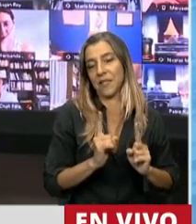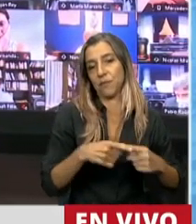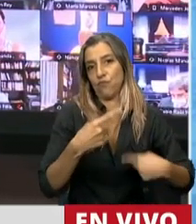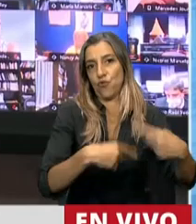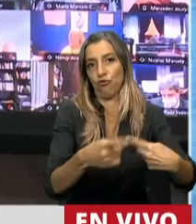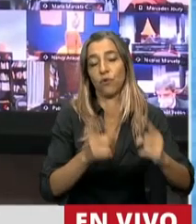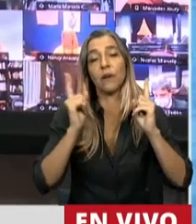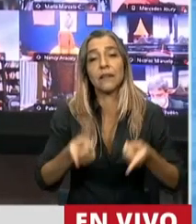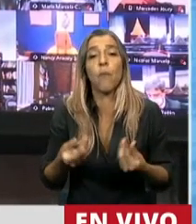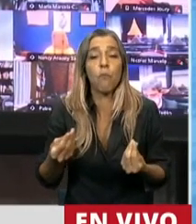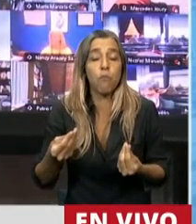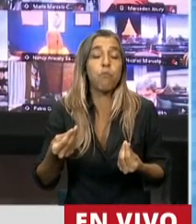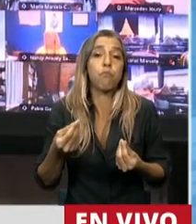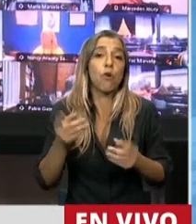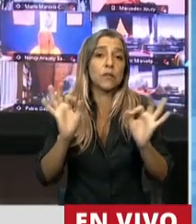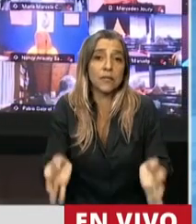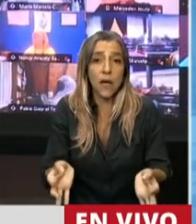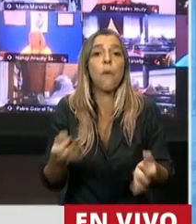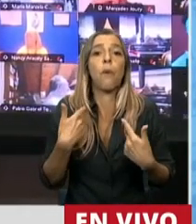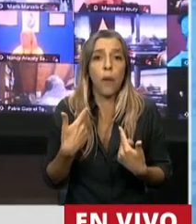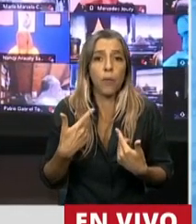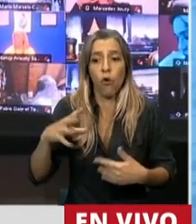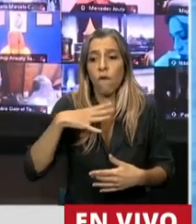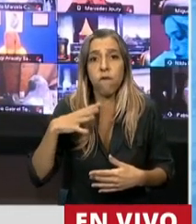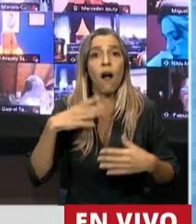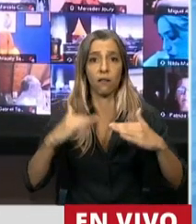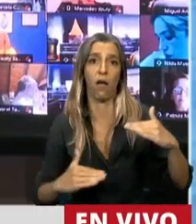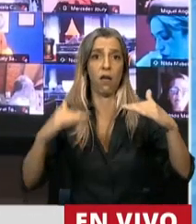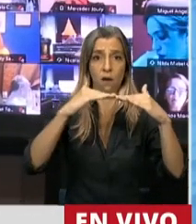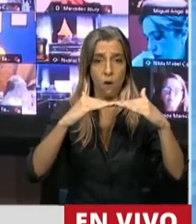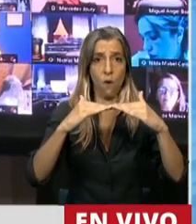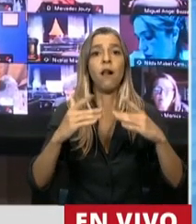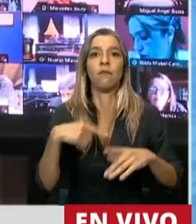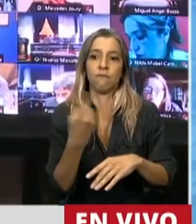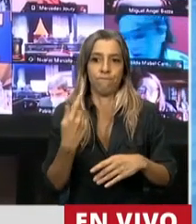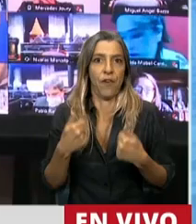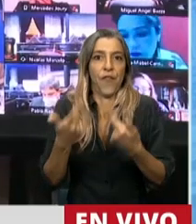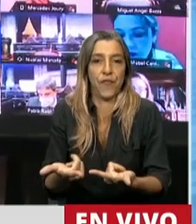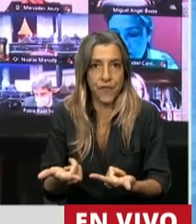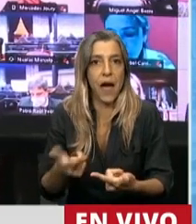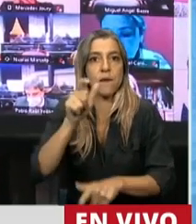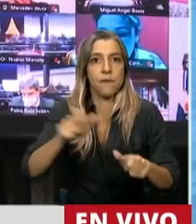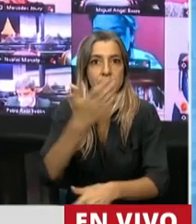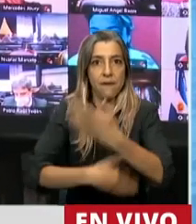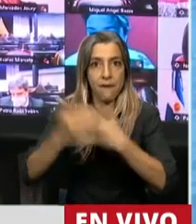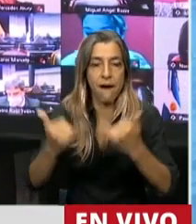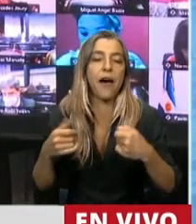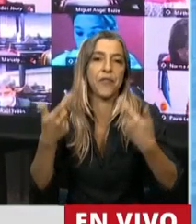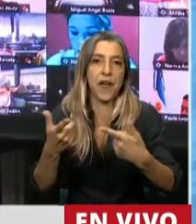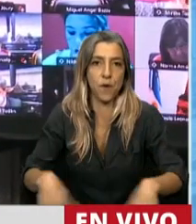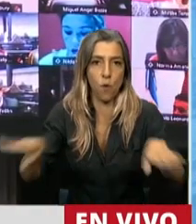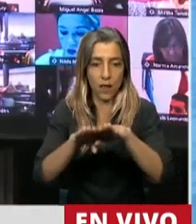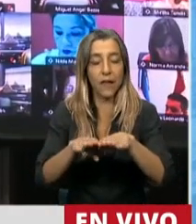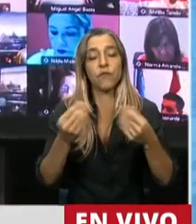demanda y generando condiciones de igualdad para las personas con discapacidad. O sea que estamos modificando la ley 11